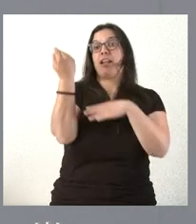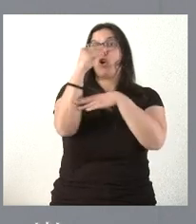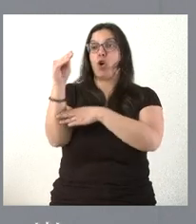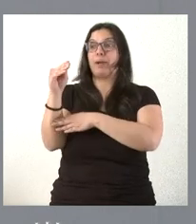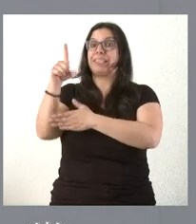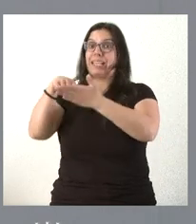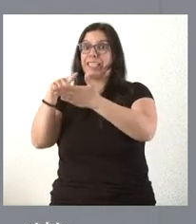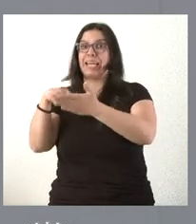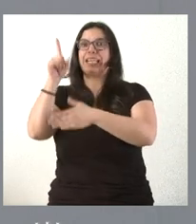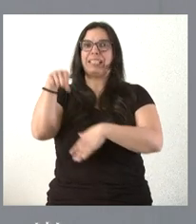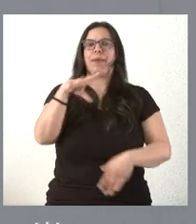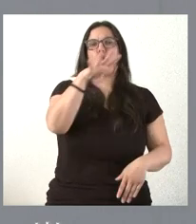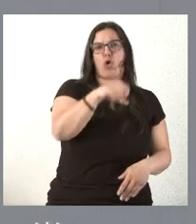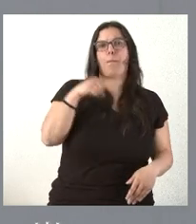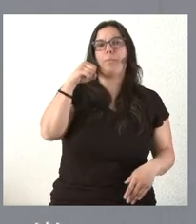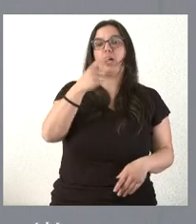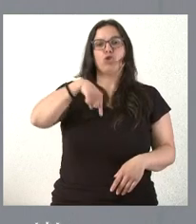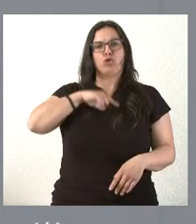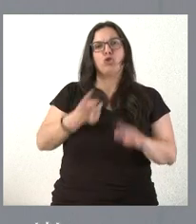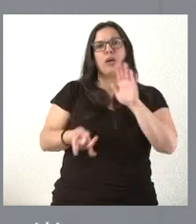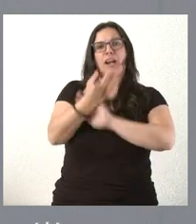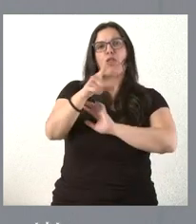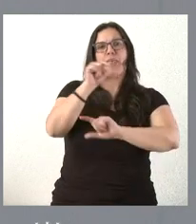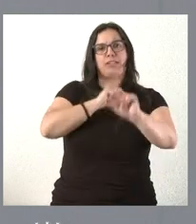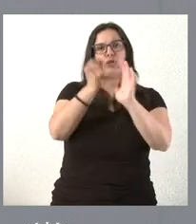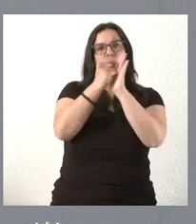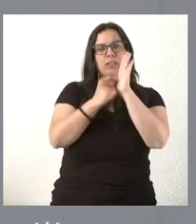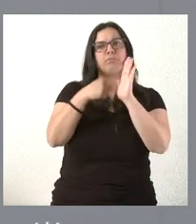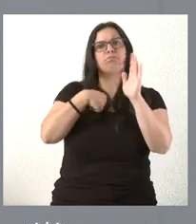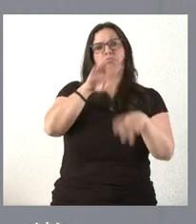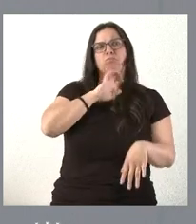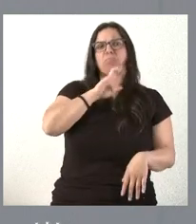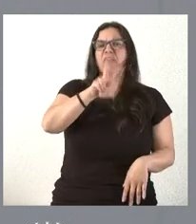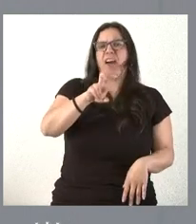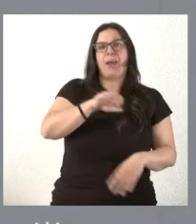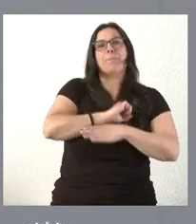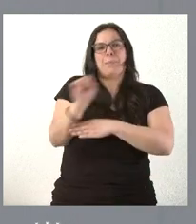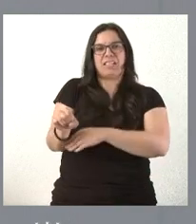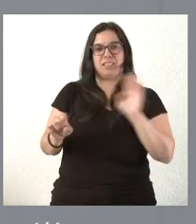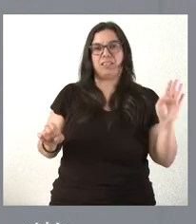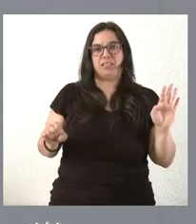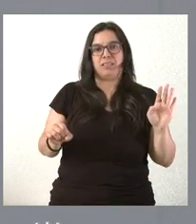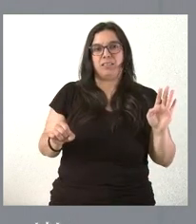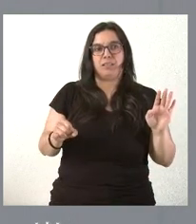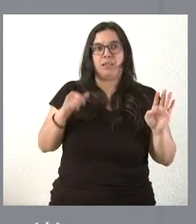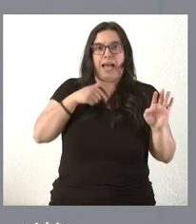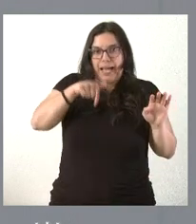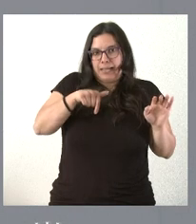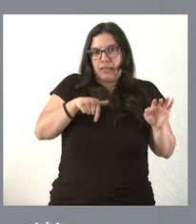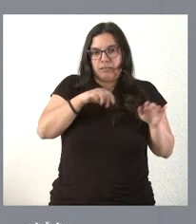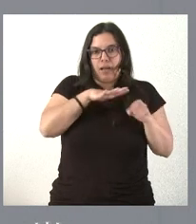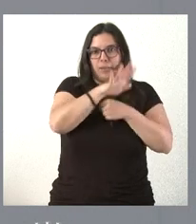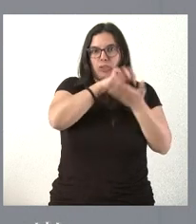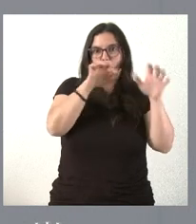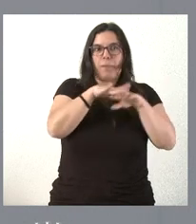también a la compra. Hemos puesto algunas medidas que son más interesantes y más útiles desde la perspectiva de Castilla y León para